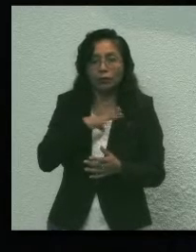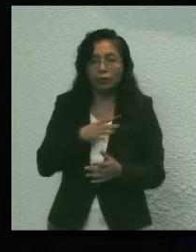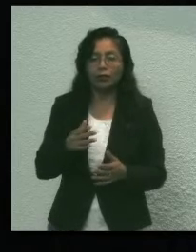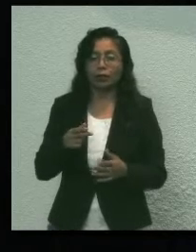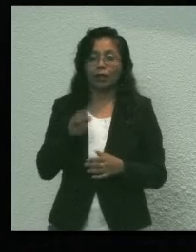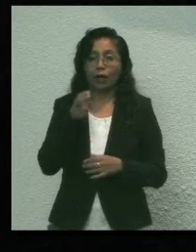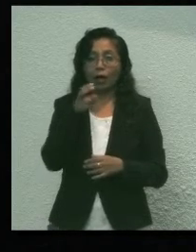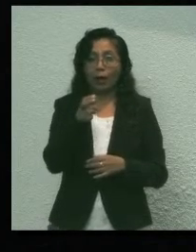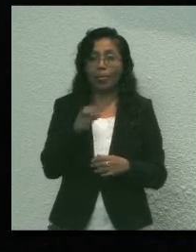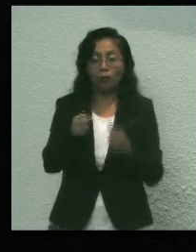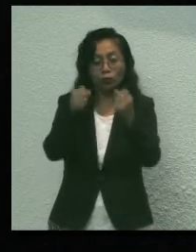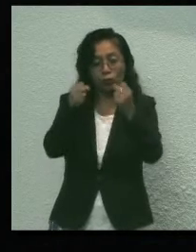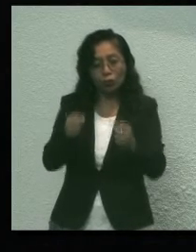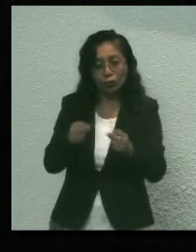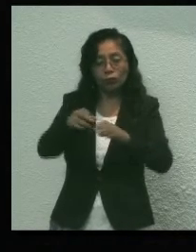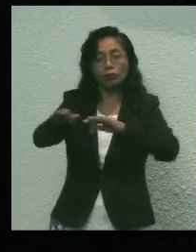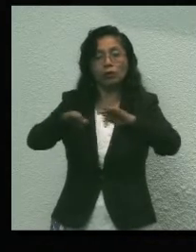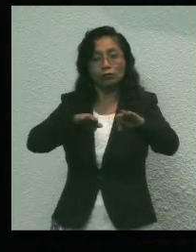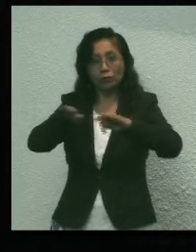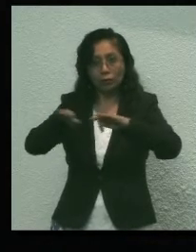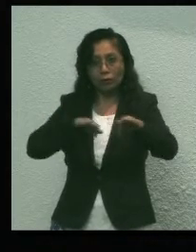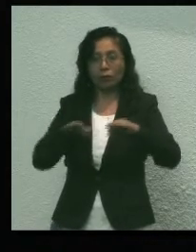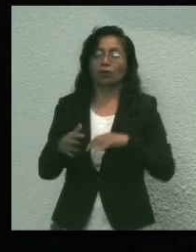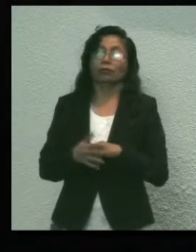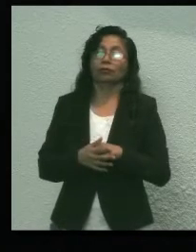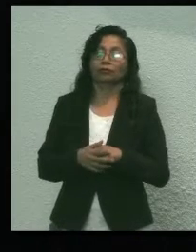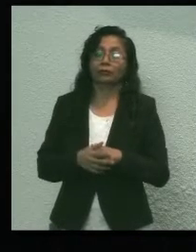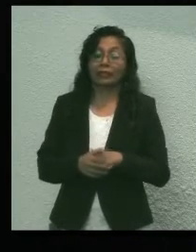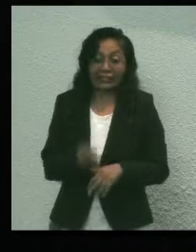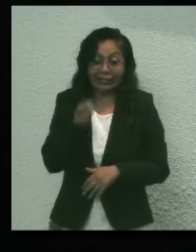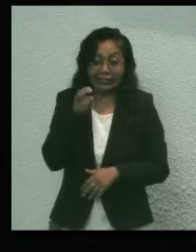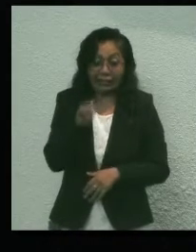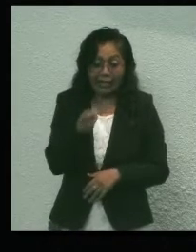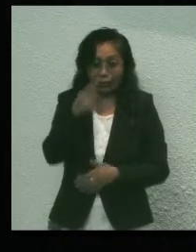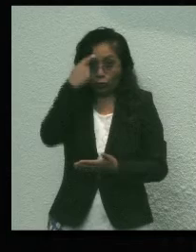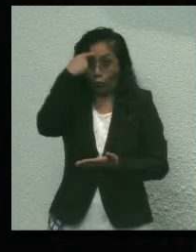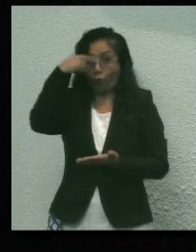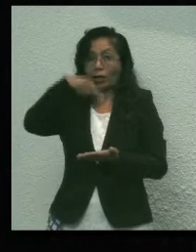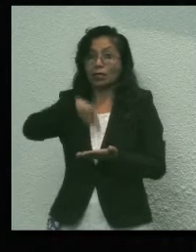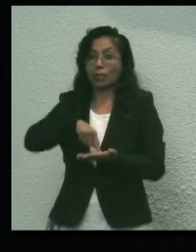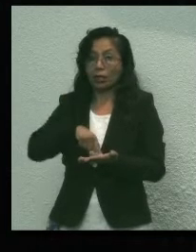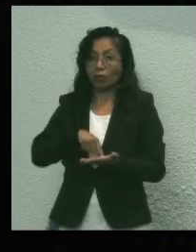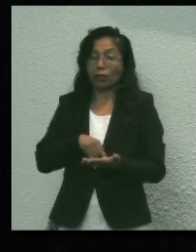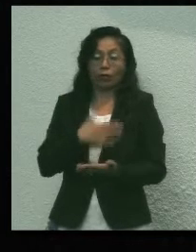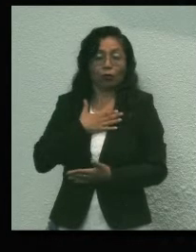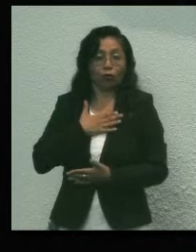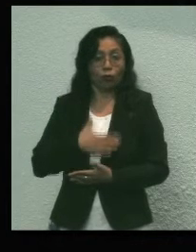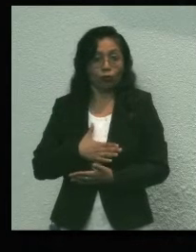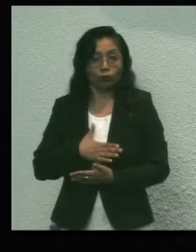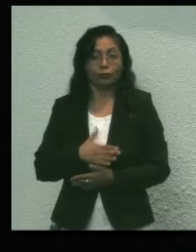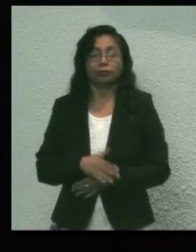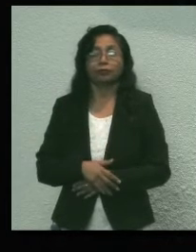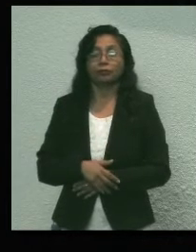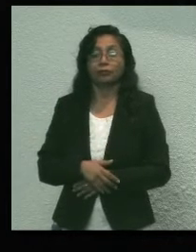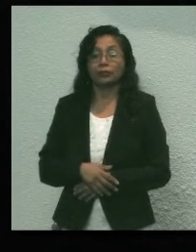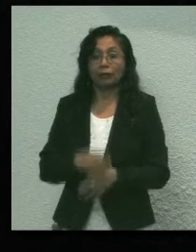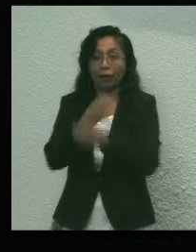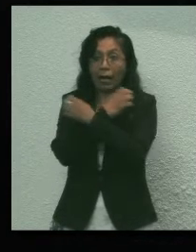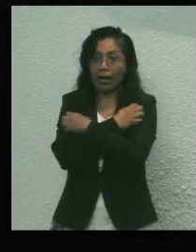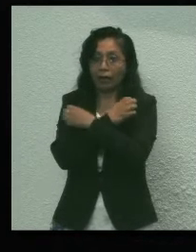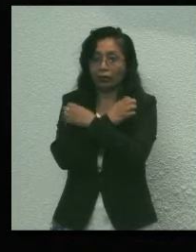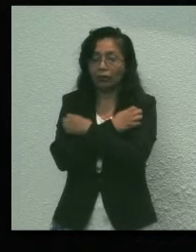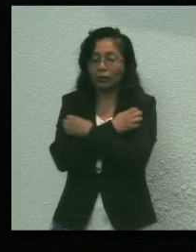a ellos somos líderes en el turismo. Eso creo es lo justo. La educación